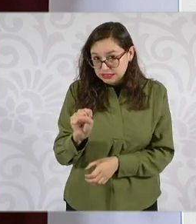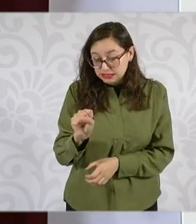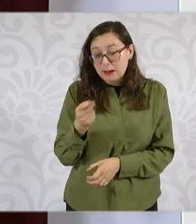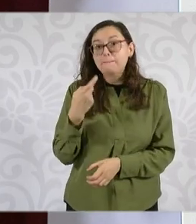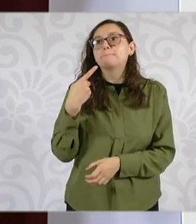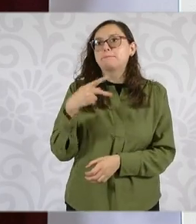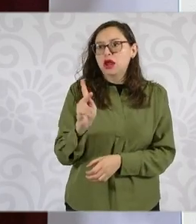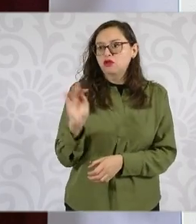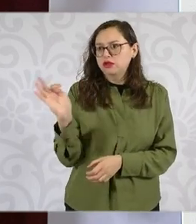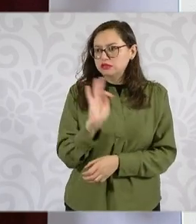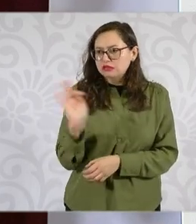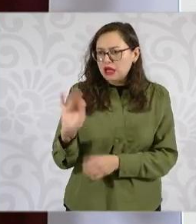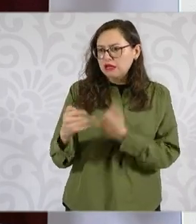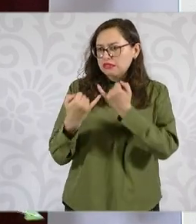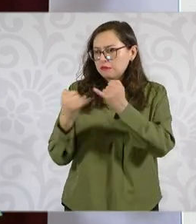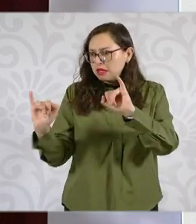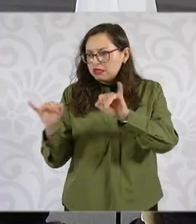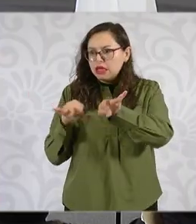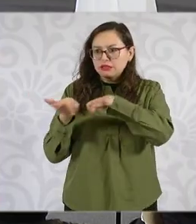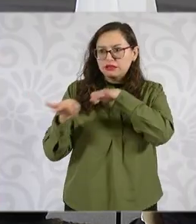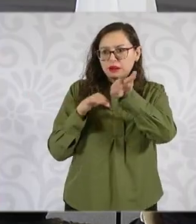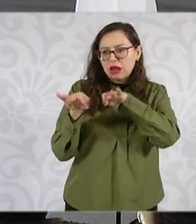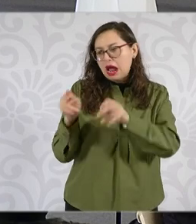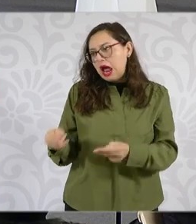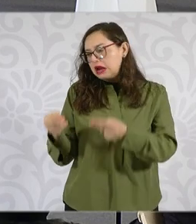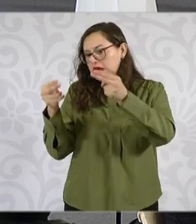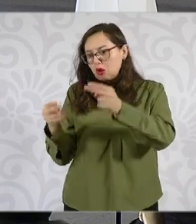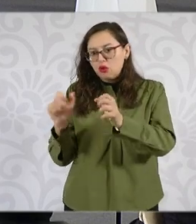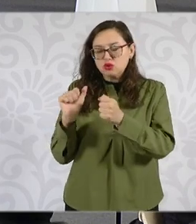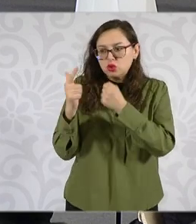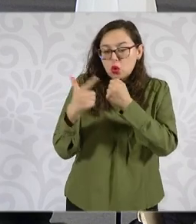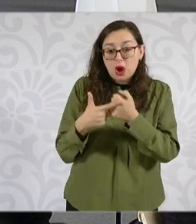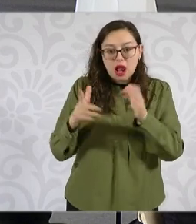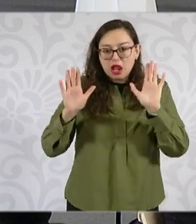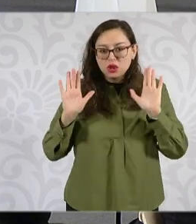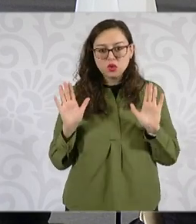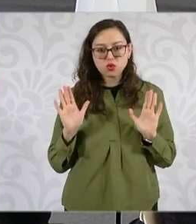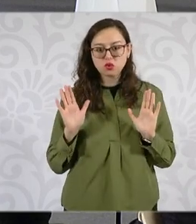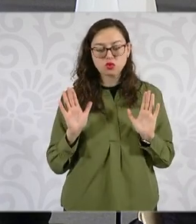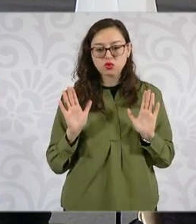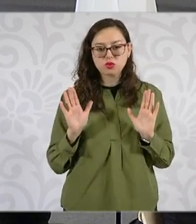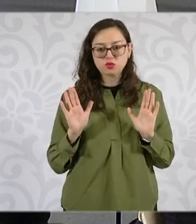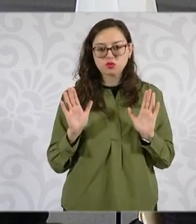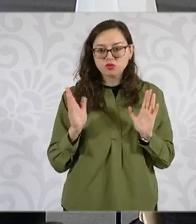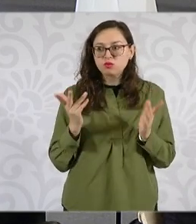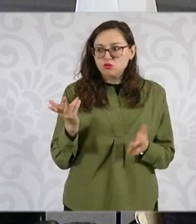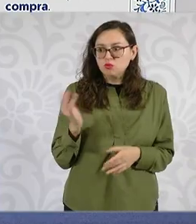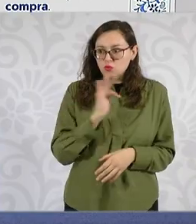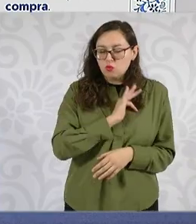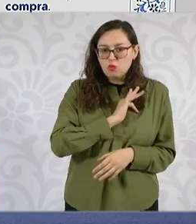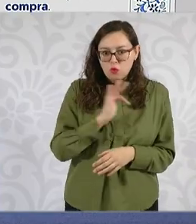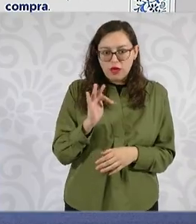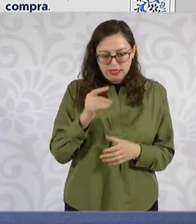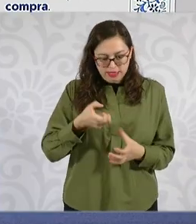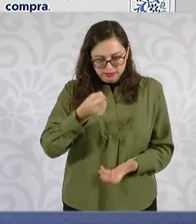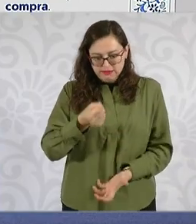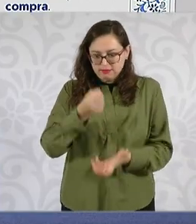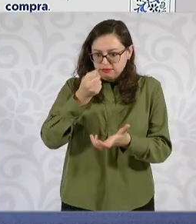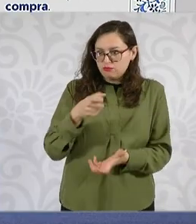trabajando por su cuenta o pueden darse de alta voluntariamente o